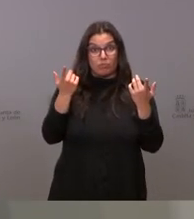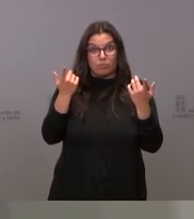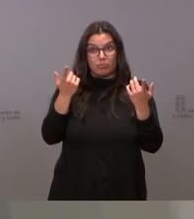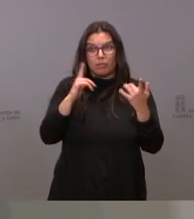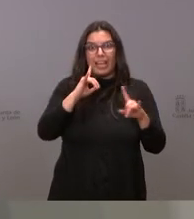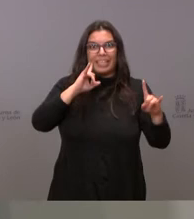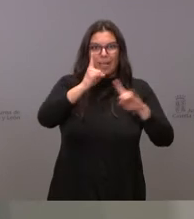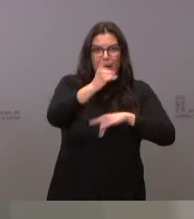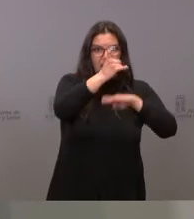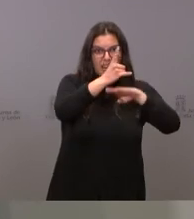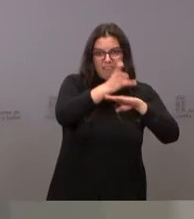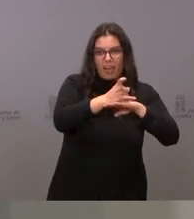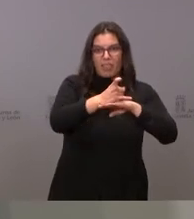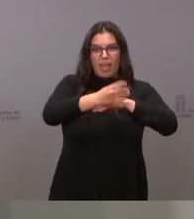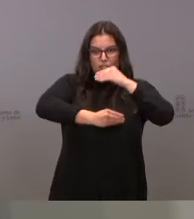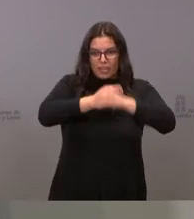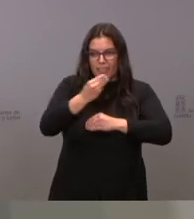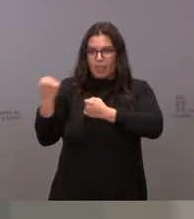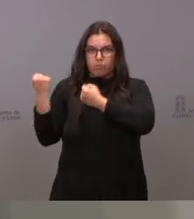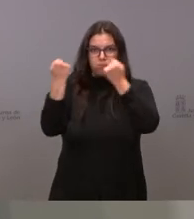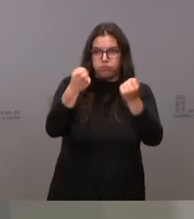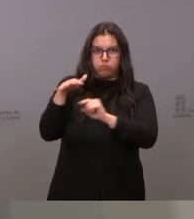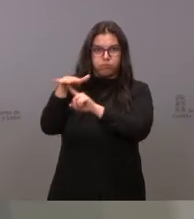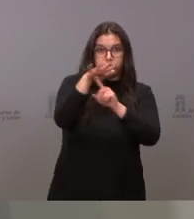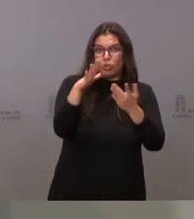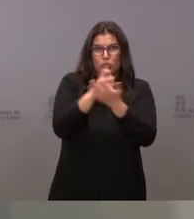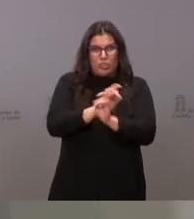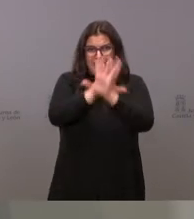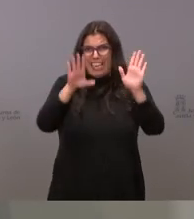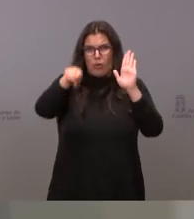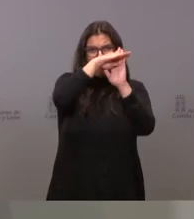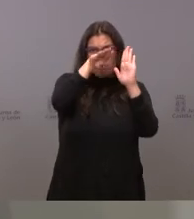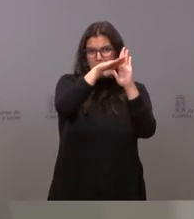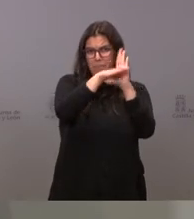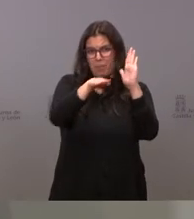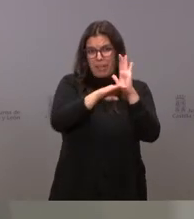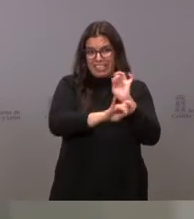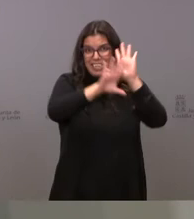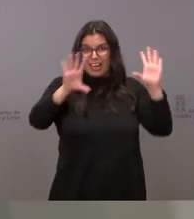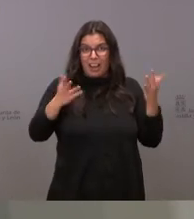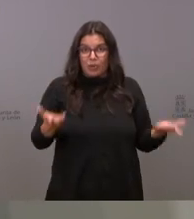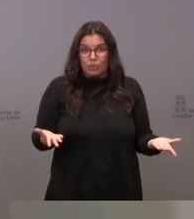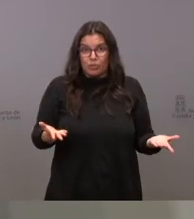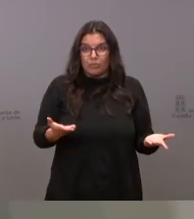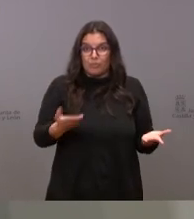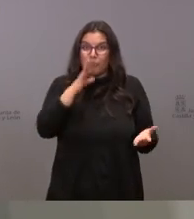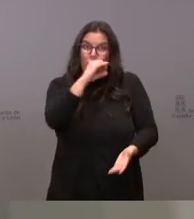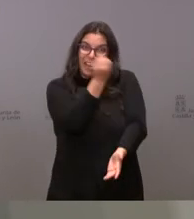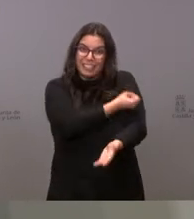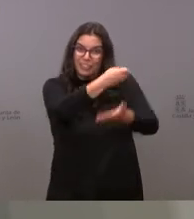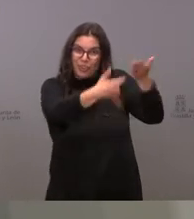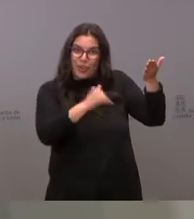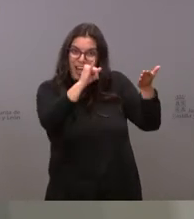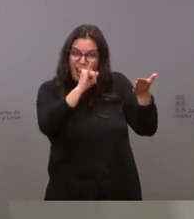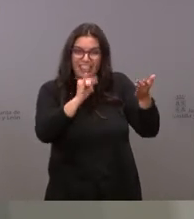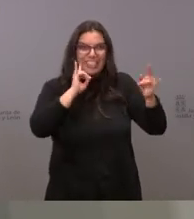llamadas, de actuaciones, de desplazamientos está clara, está absolutamente clara, porque es que queda registro de las llamadas, queda